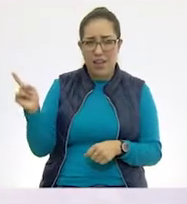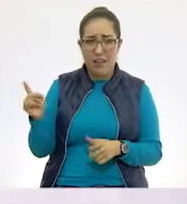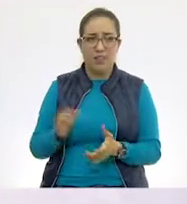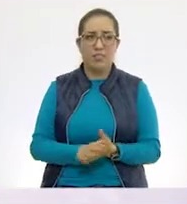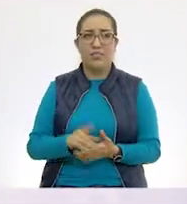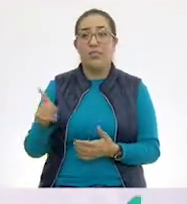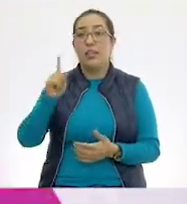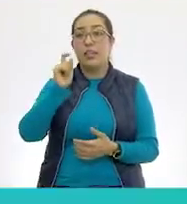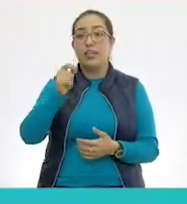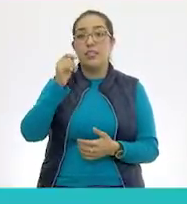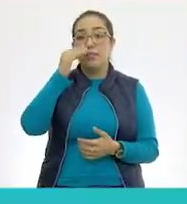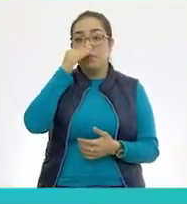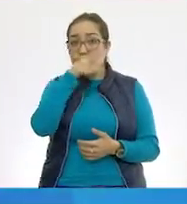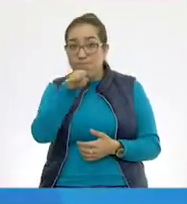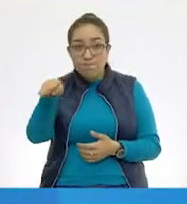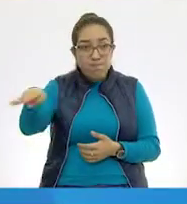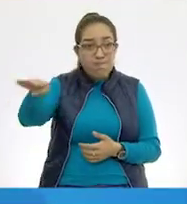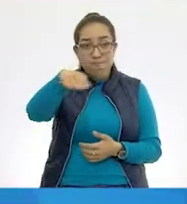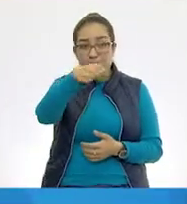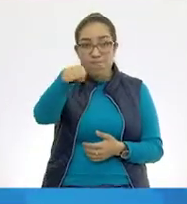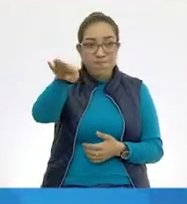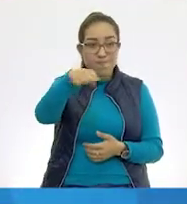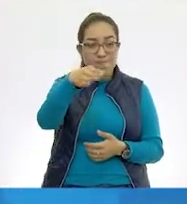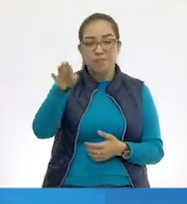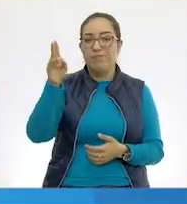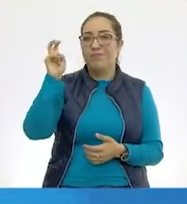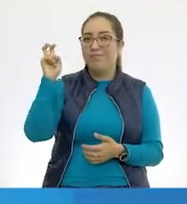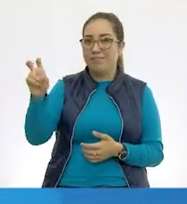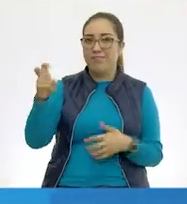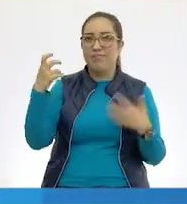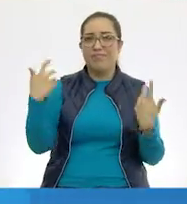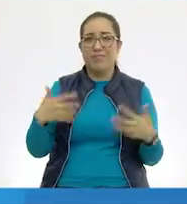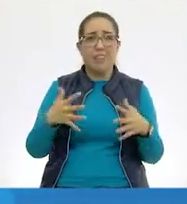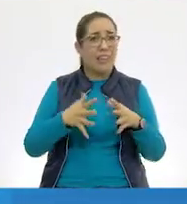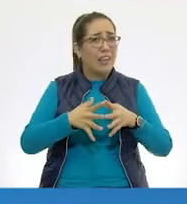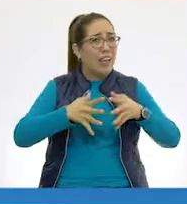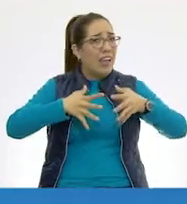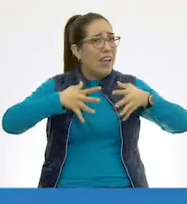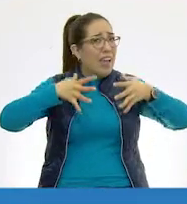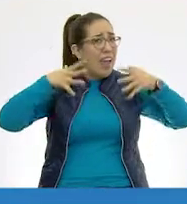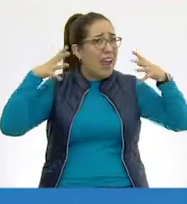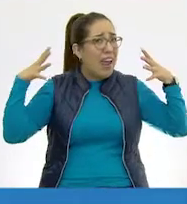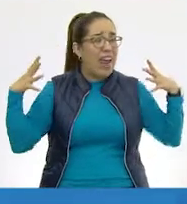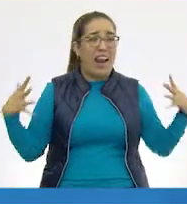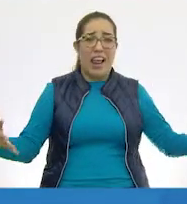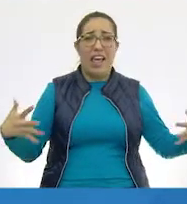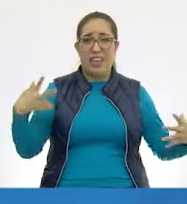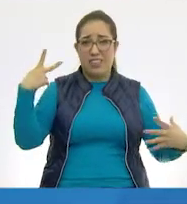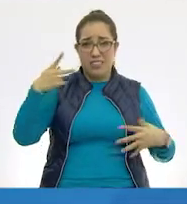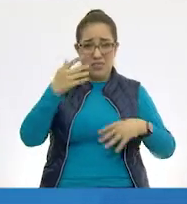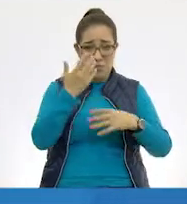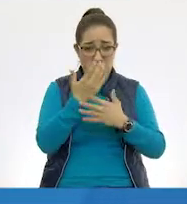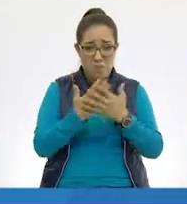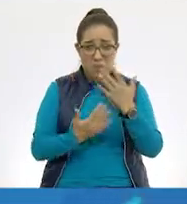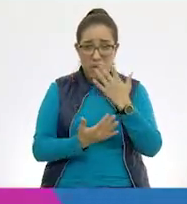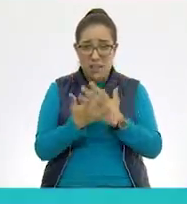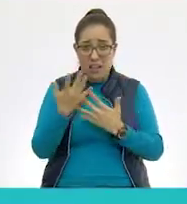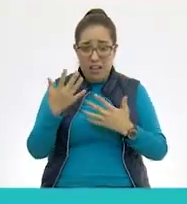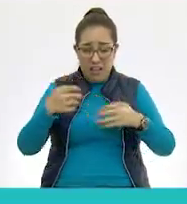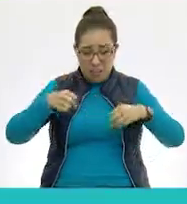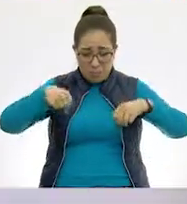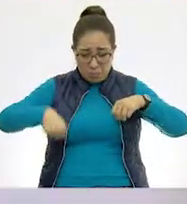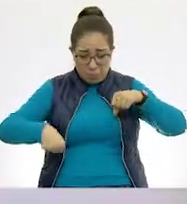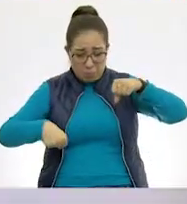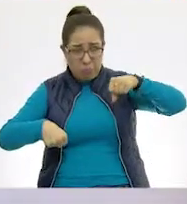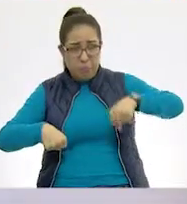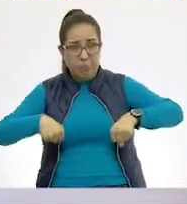son unos elefantes, ¿ya vieron? Muy bien. Sus orejotas y son enormes y sus patotas. Estos no son tan pequeños como los